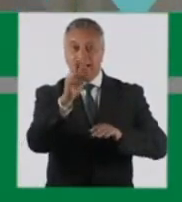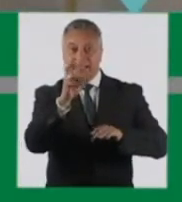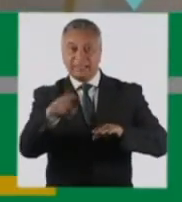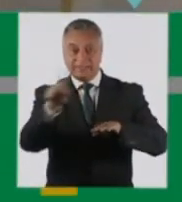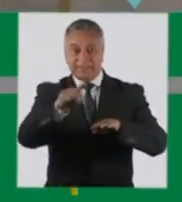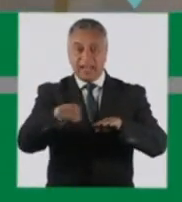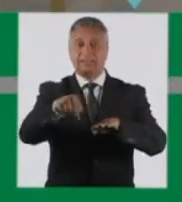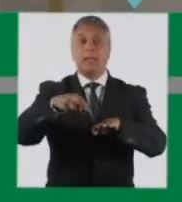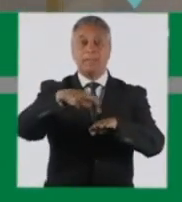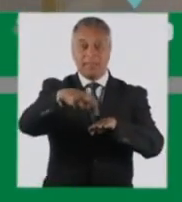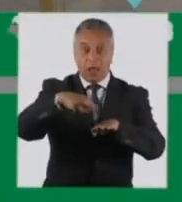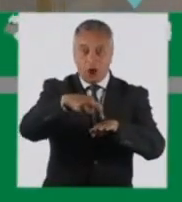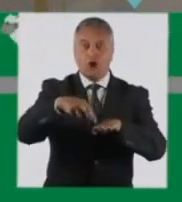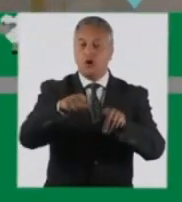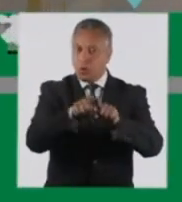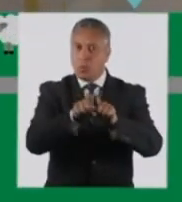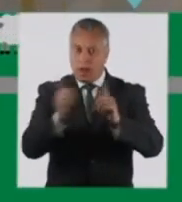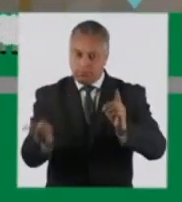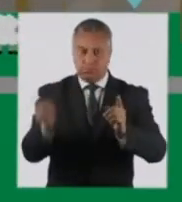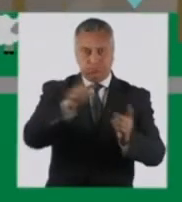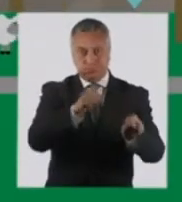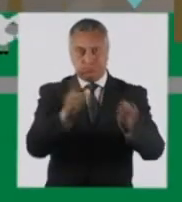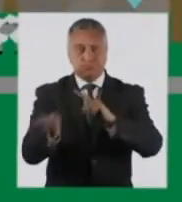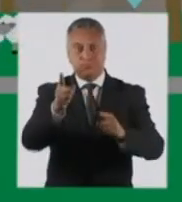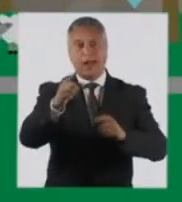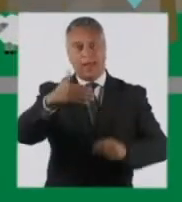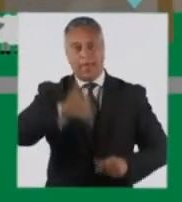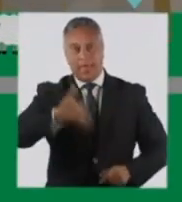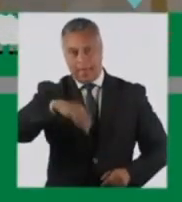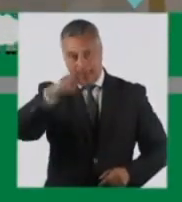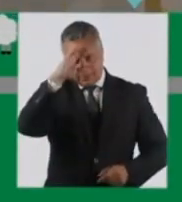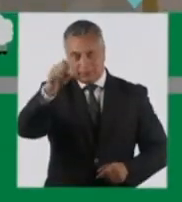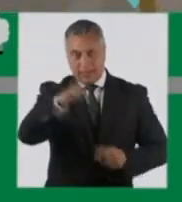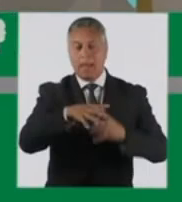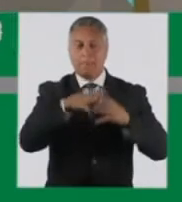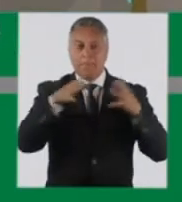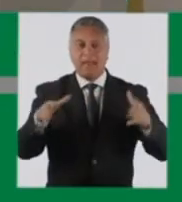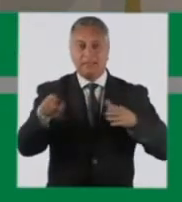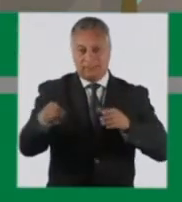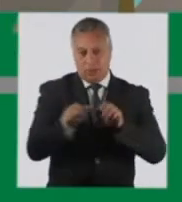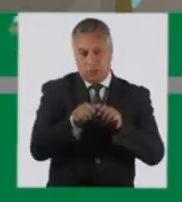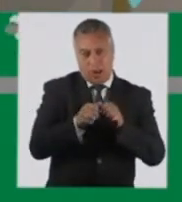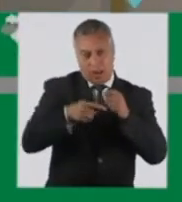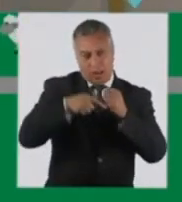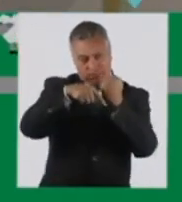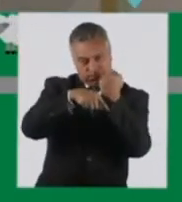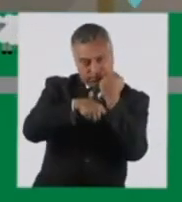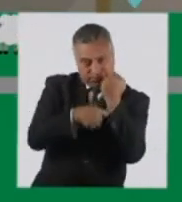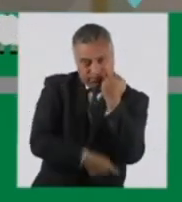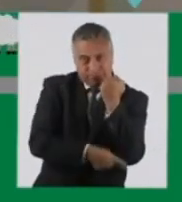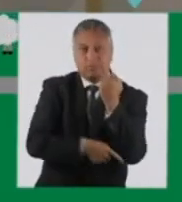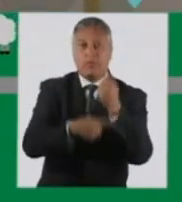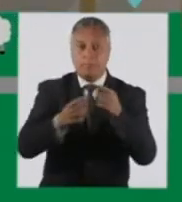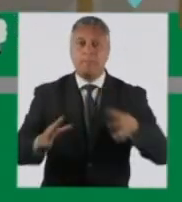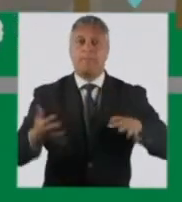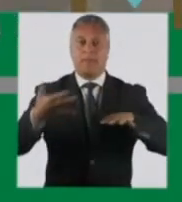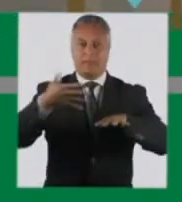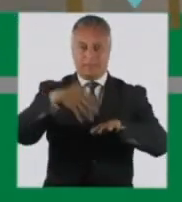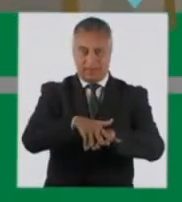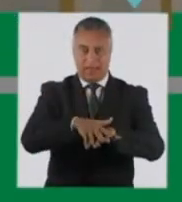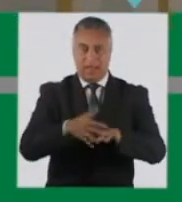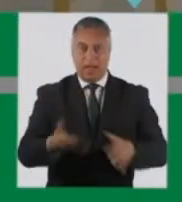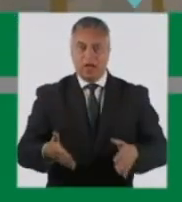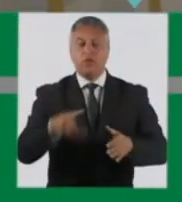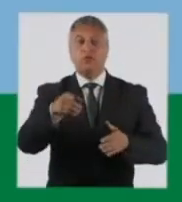El Transpatagónico será binacional con Argentina y fomentará el turismo, integrando nuestras zonas extremas entre sí y hacia el resto del